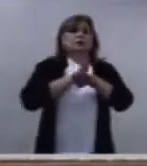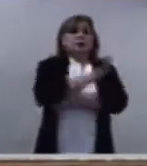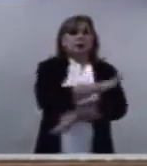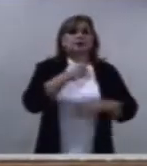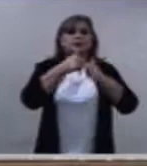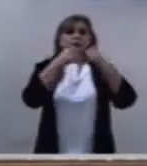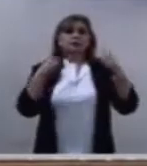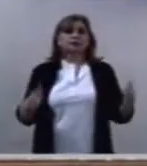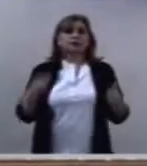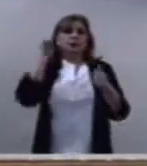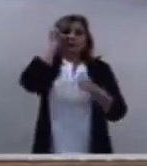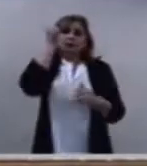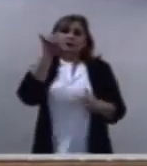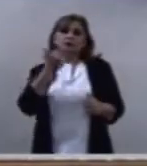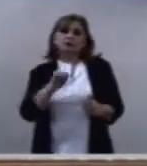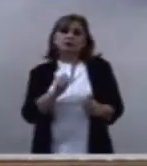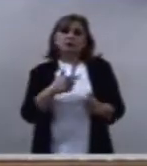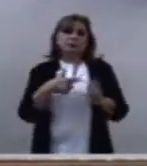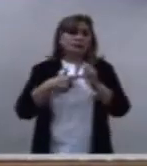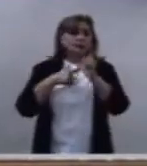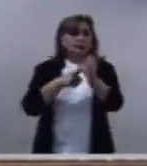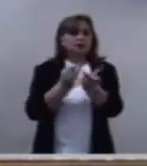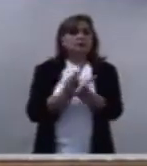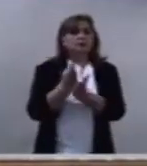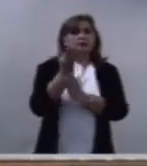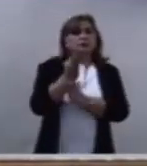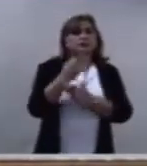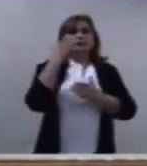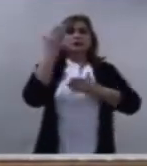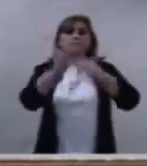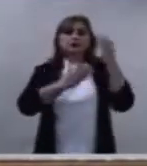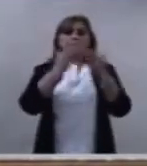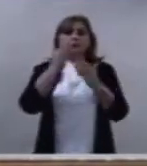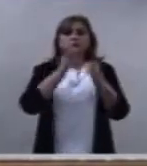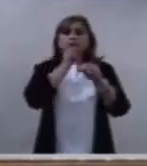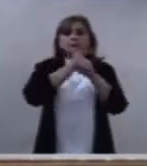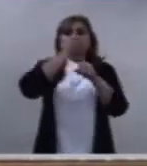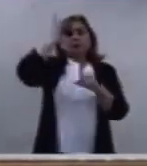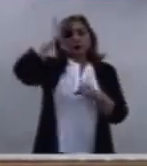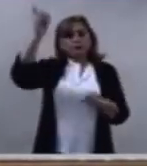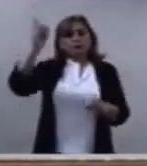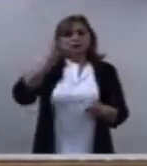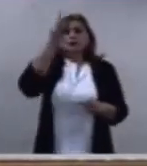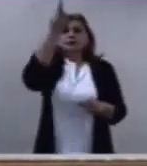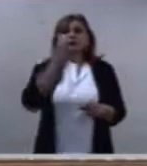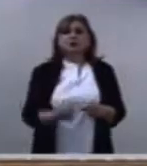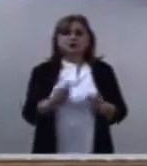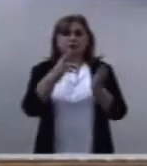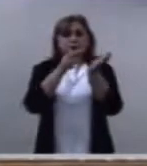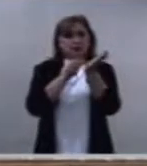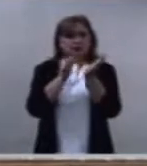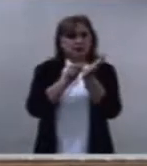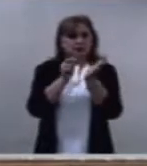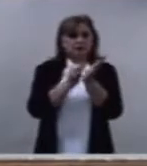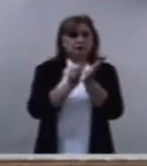pero también recibiendo la corrección fraterna del pueblo de Dios